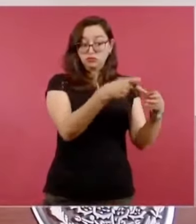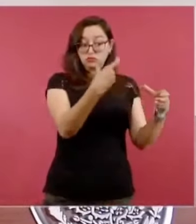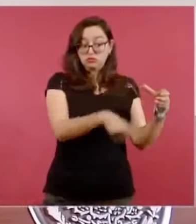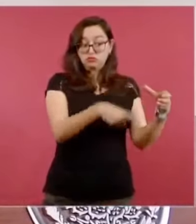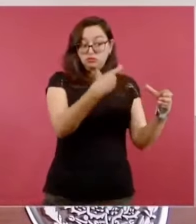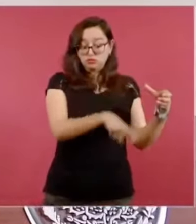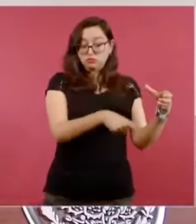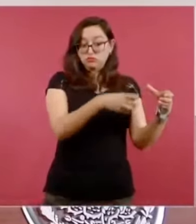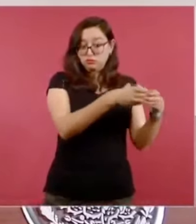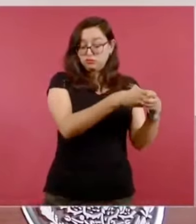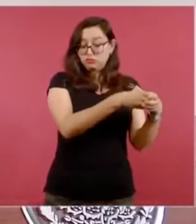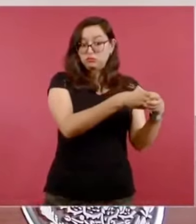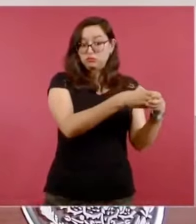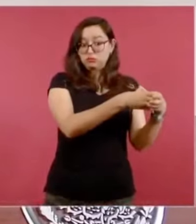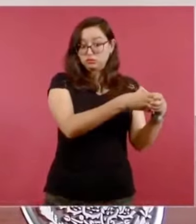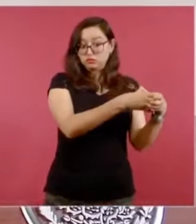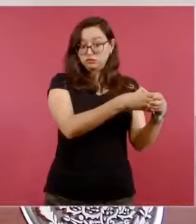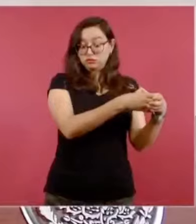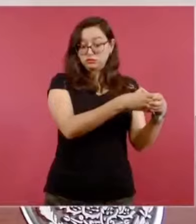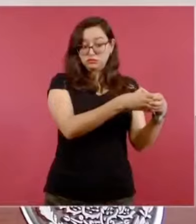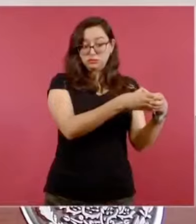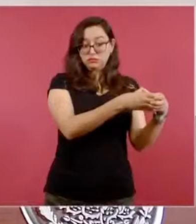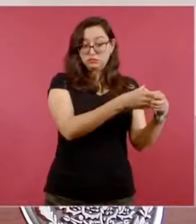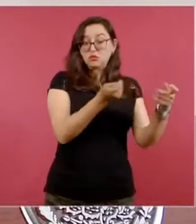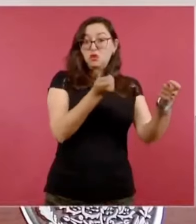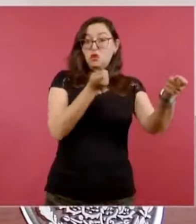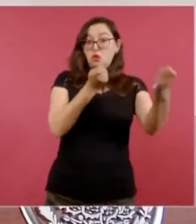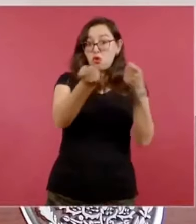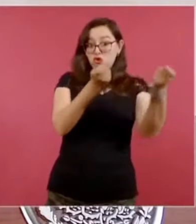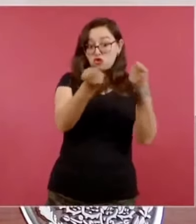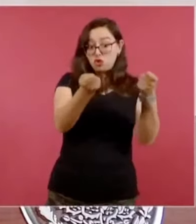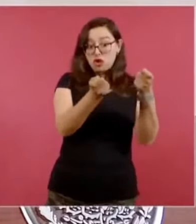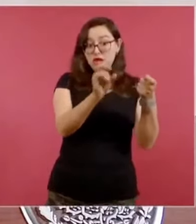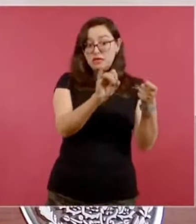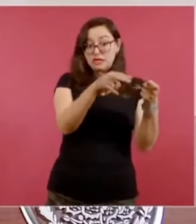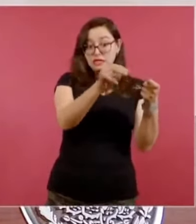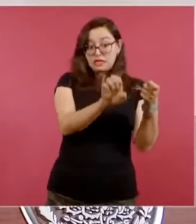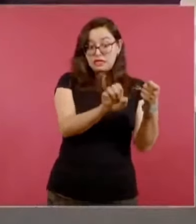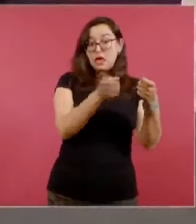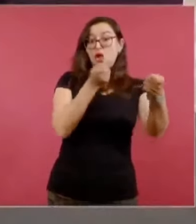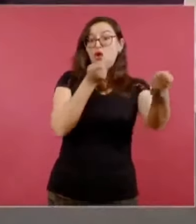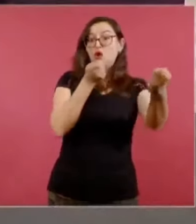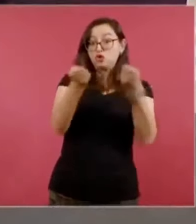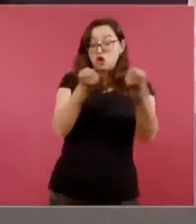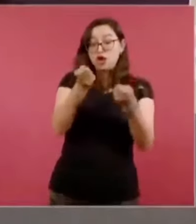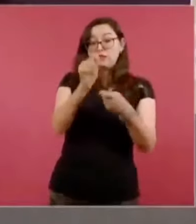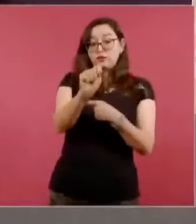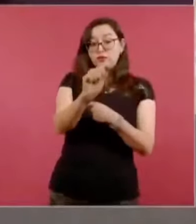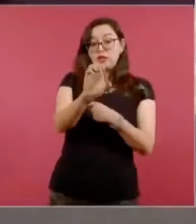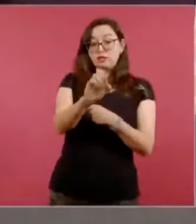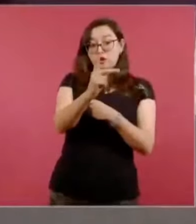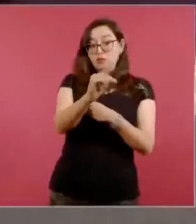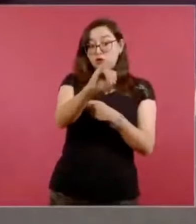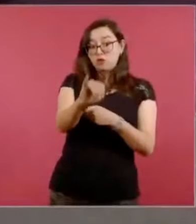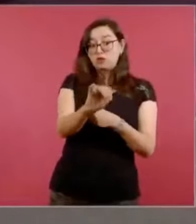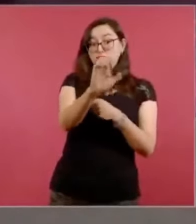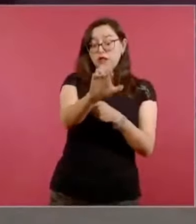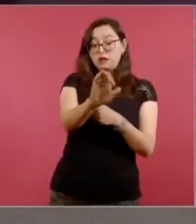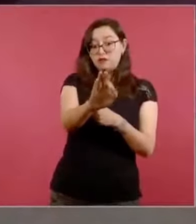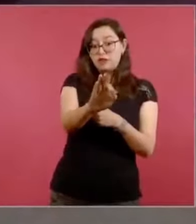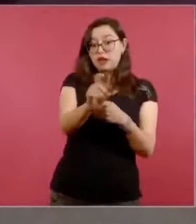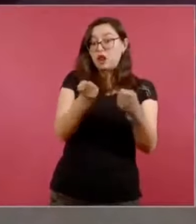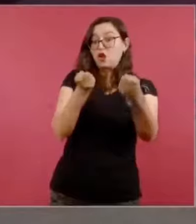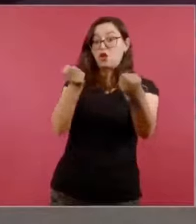Judicial, al INE, al Tribunal Electoral y a la